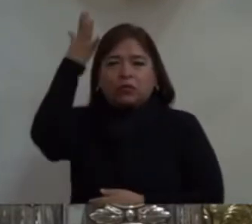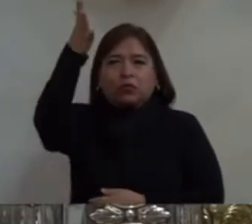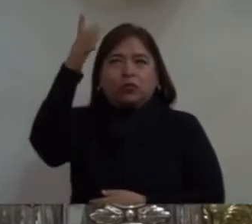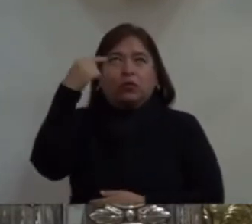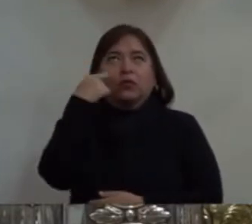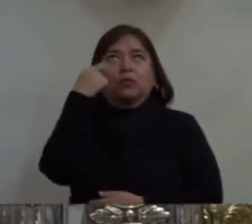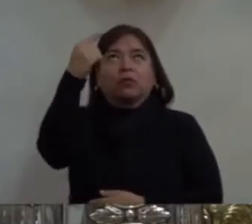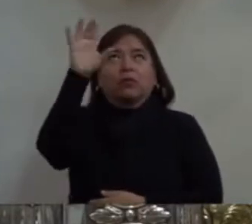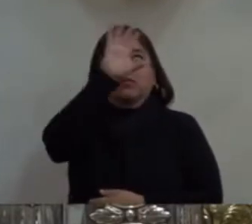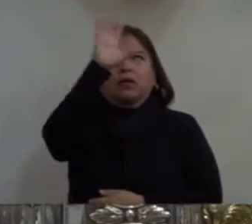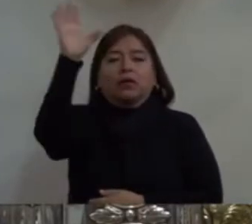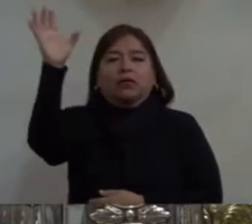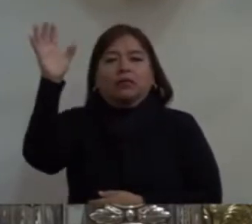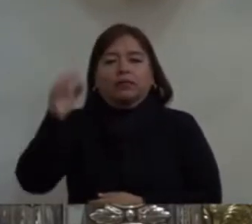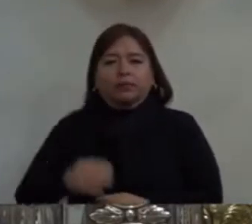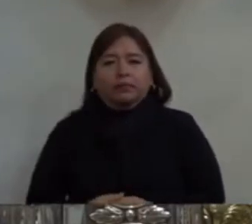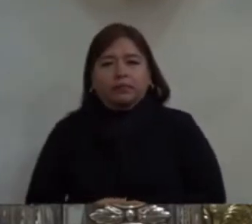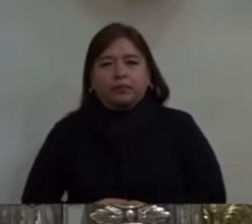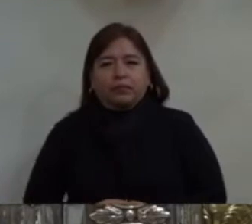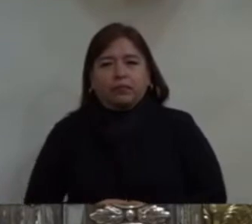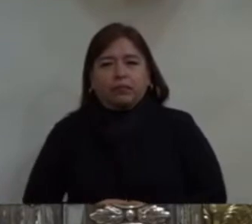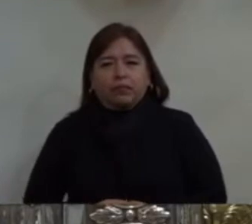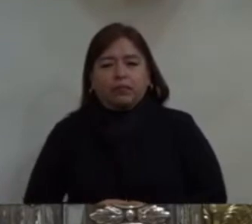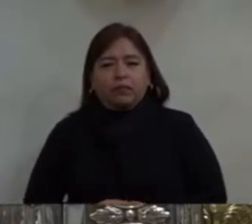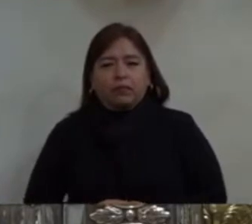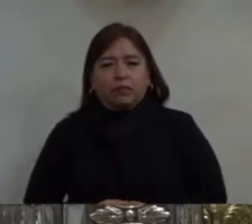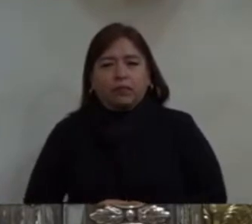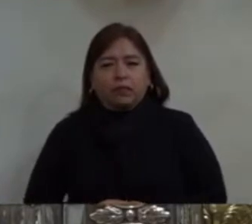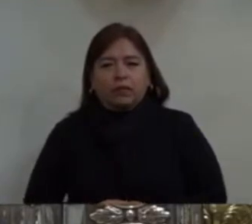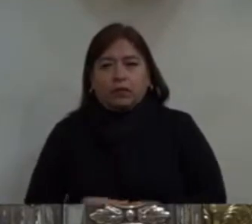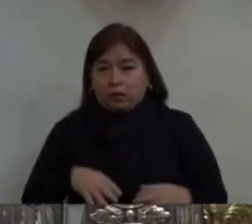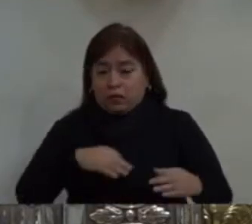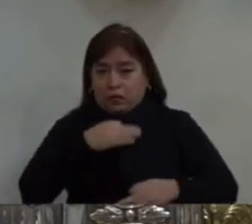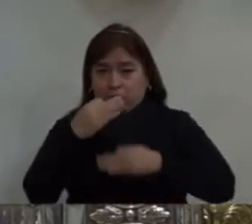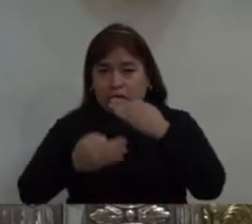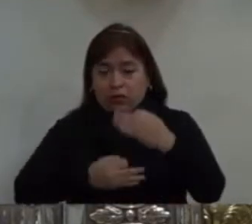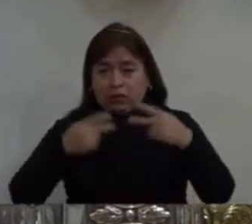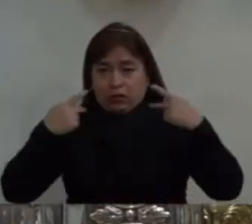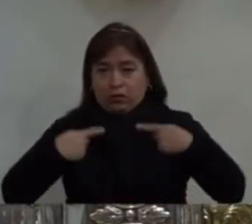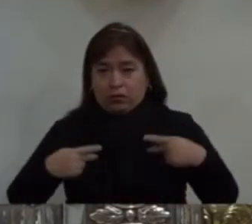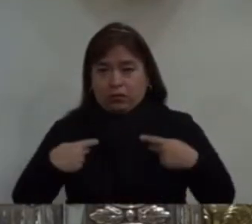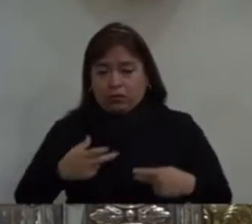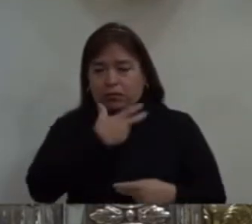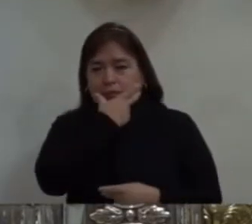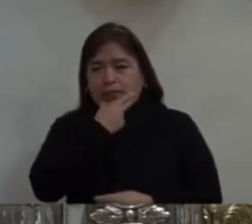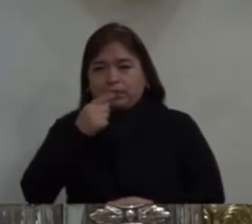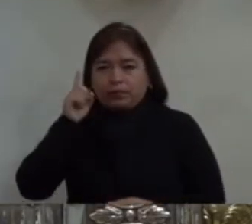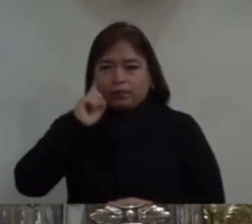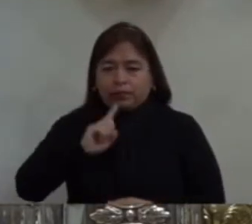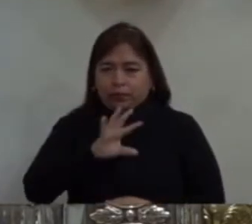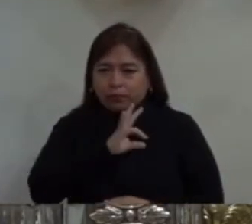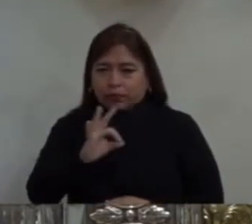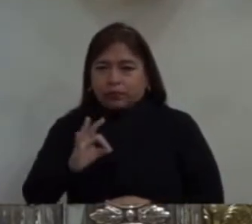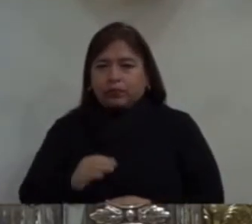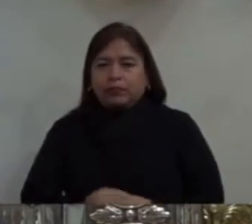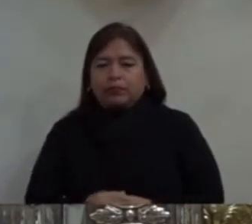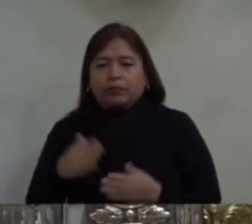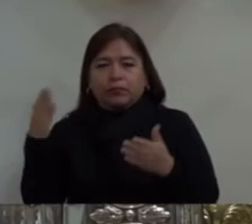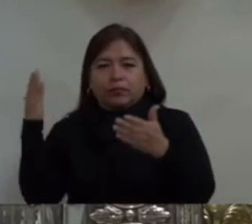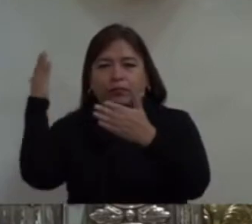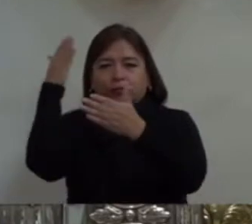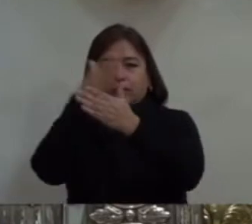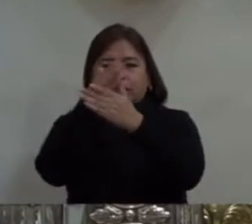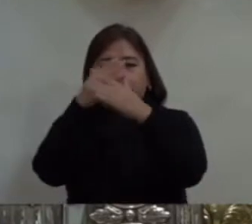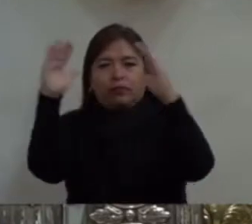ya todo ser humano, hombre y mujer pueden entrar al